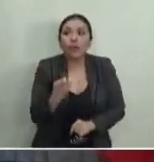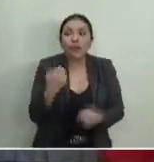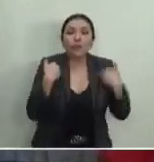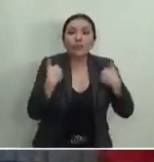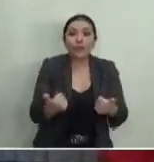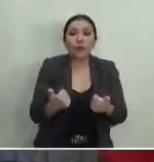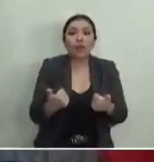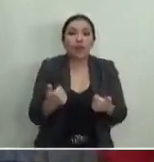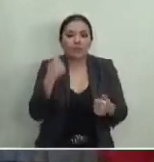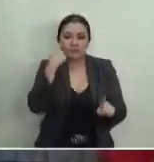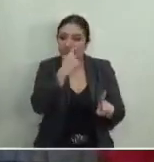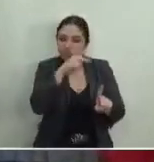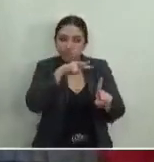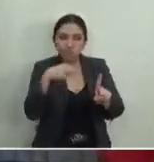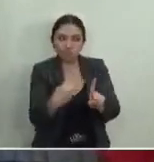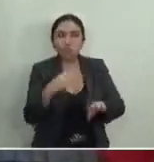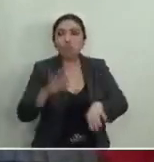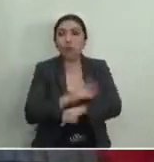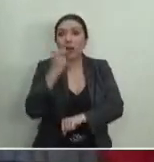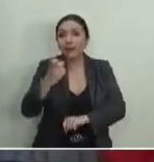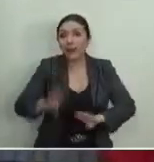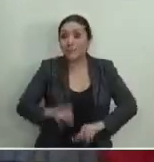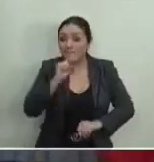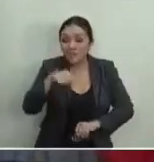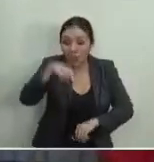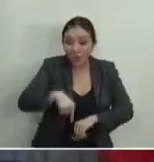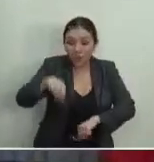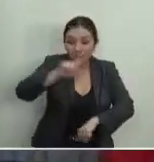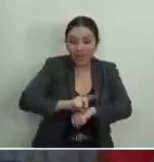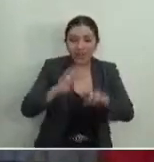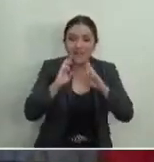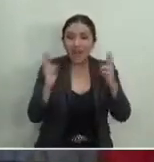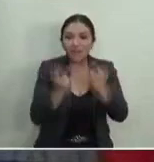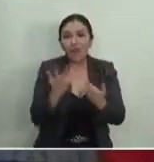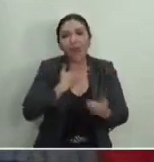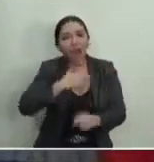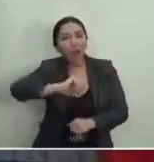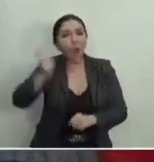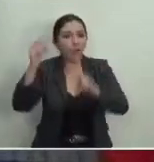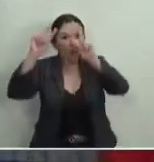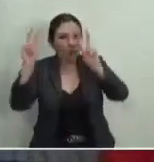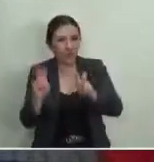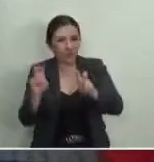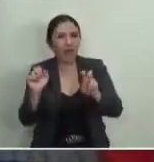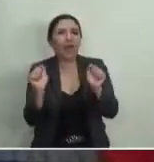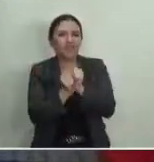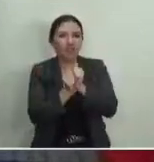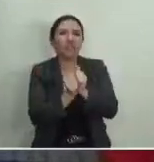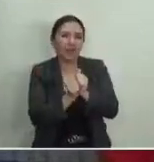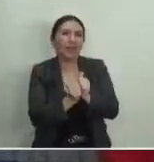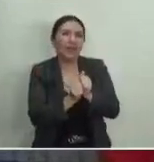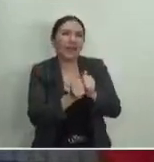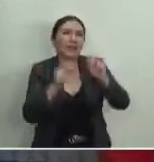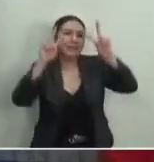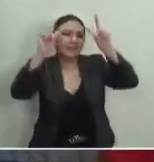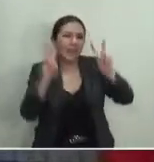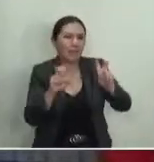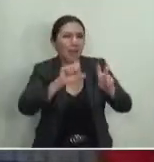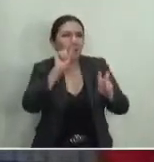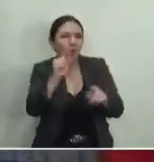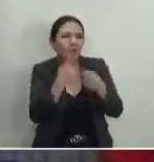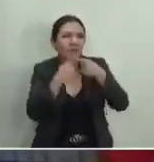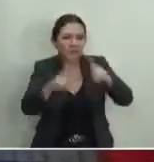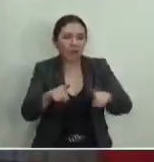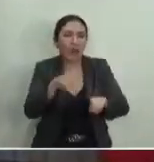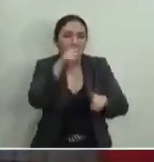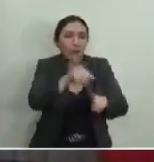con esa visión. Precisamente en esta propia sesión tendremos un asunto con alguna distinción sustancial que seguramente